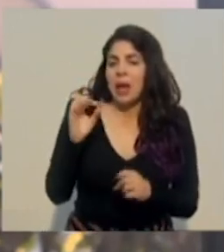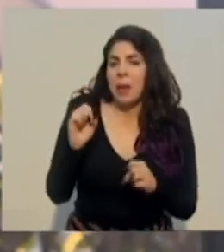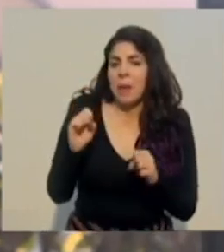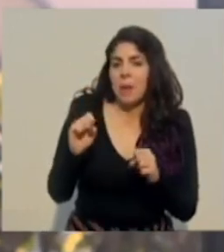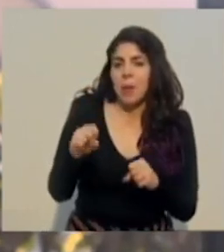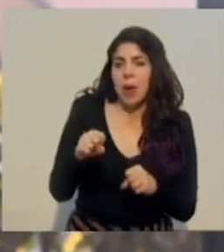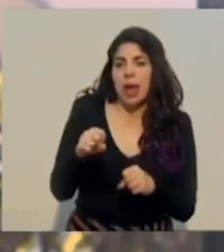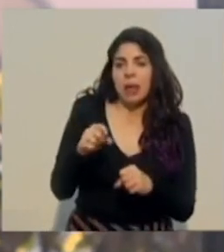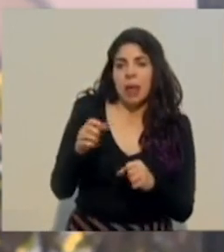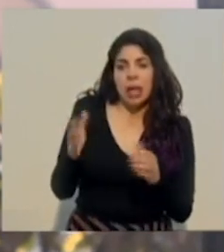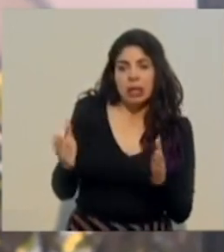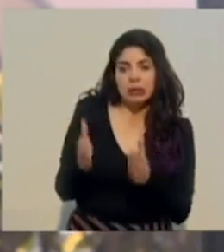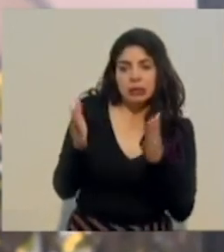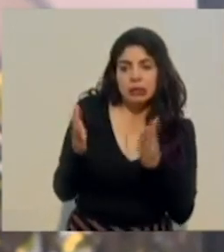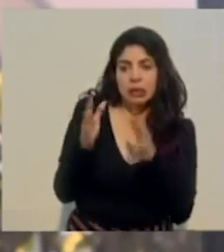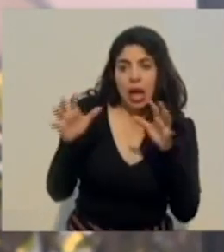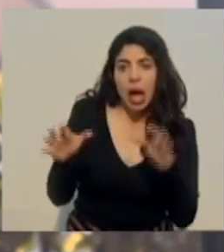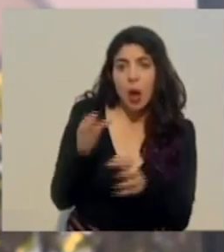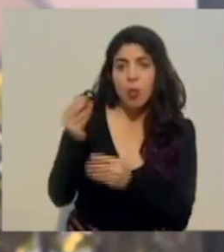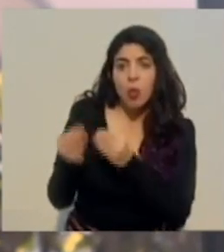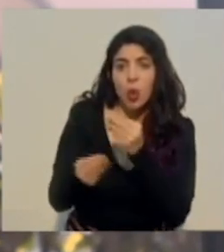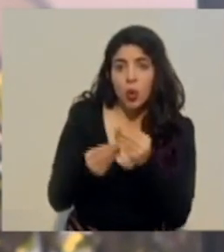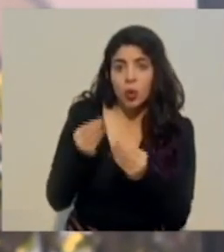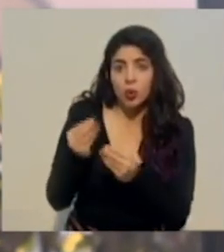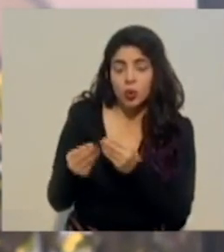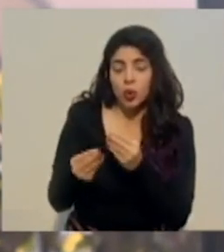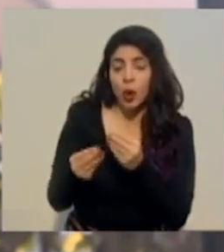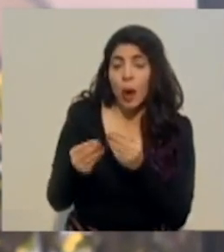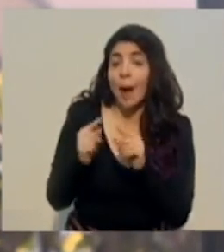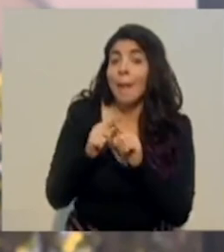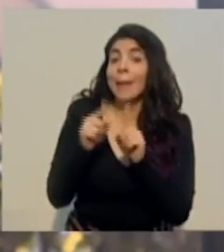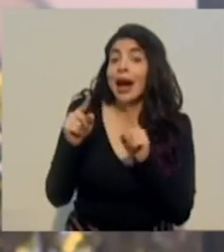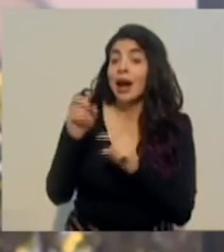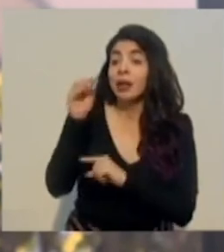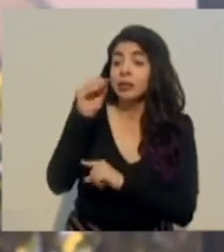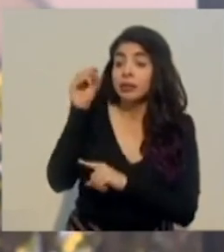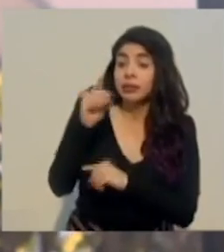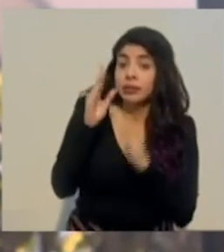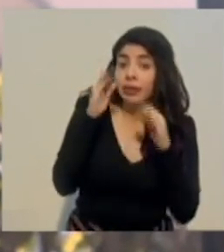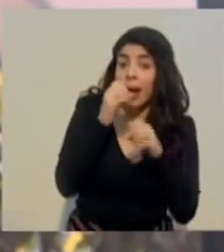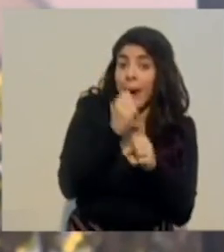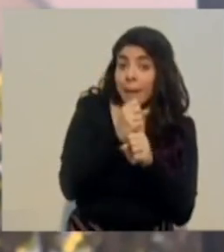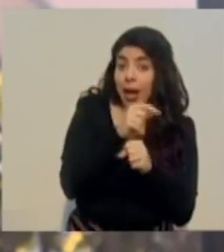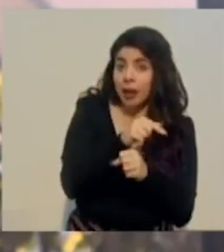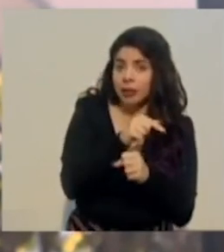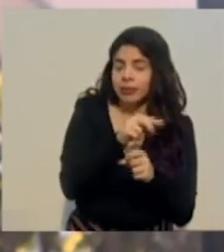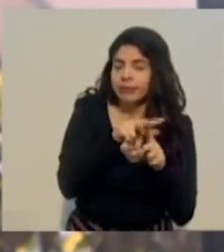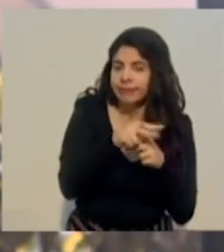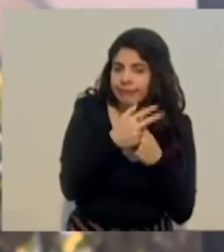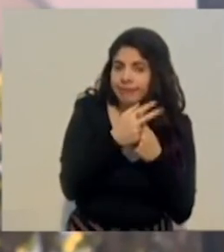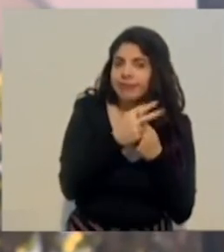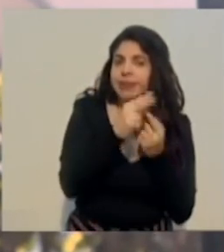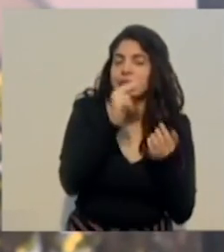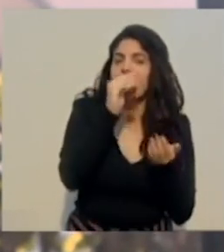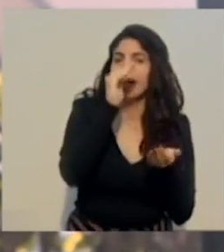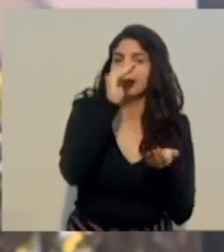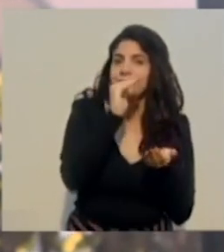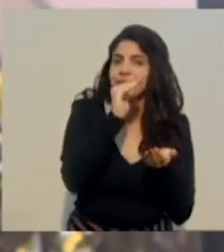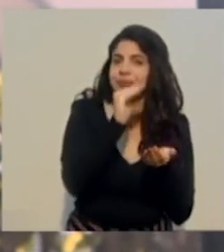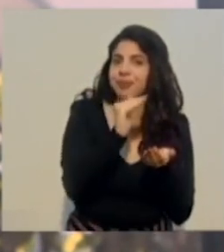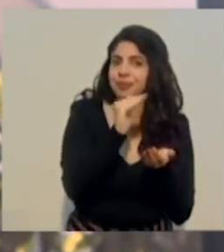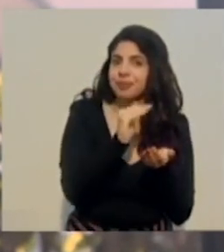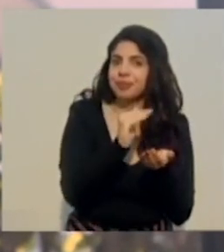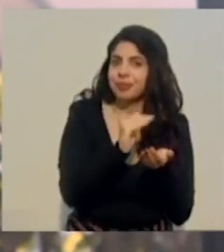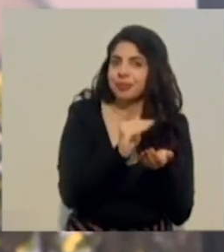productivo de tal manera que la tasa de desempleo realmente empiece a anotarse en su descenso en los próximos,